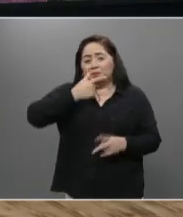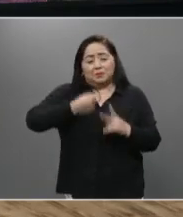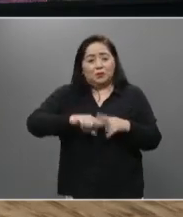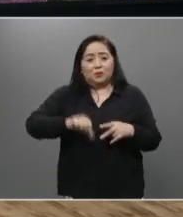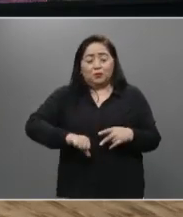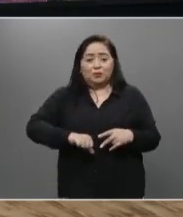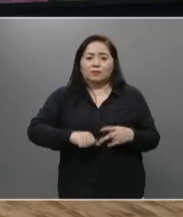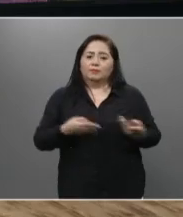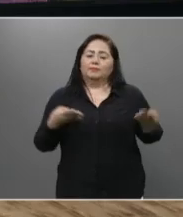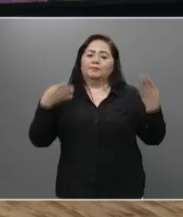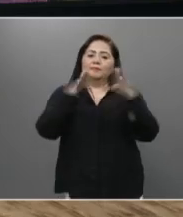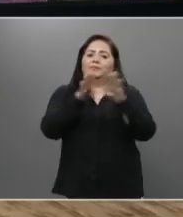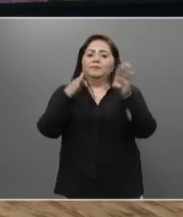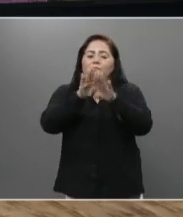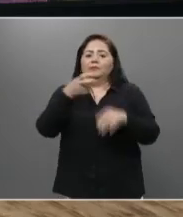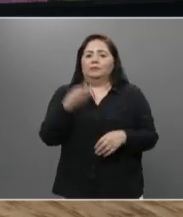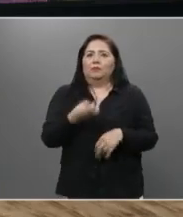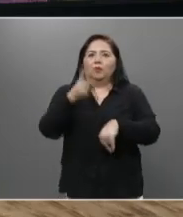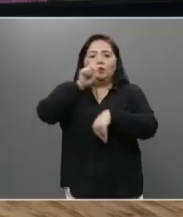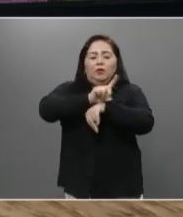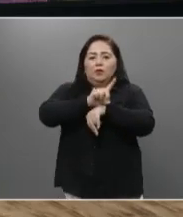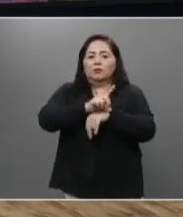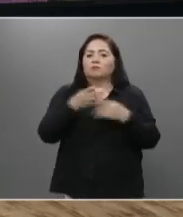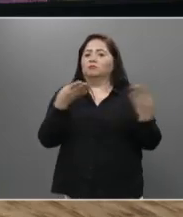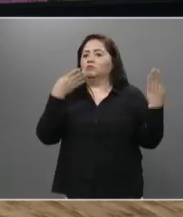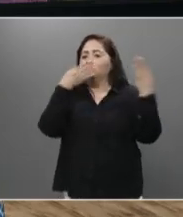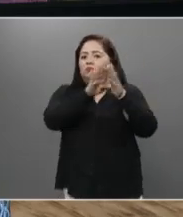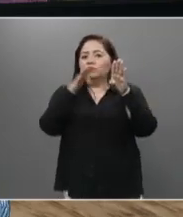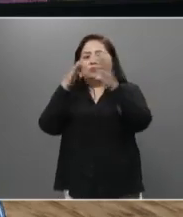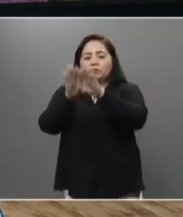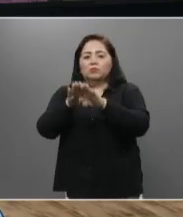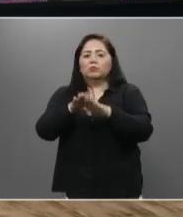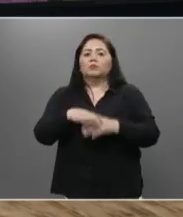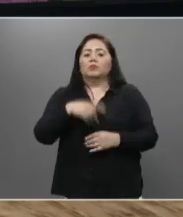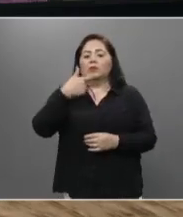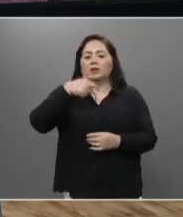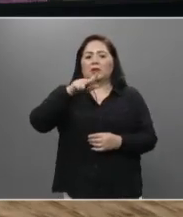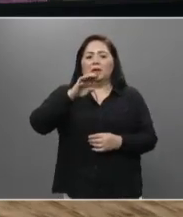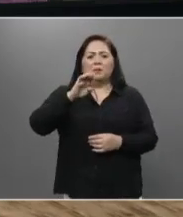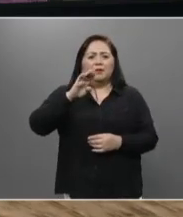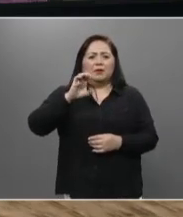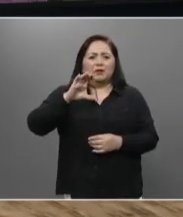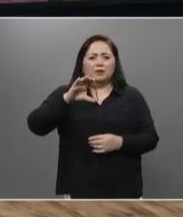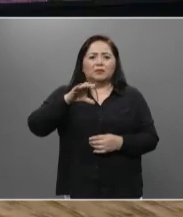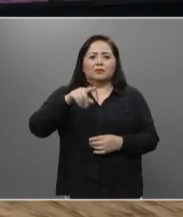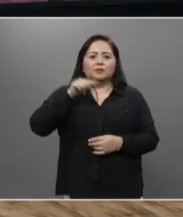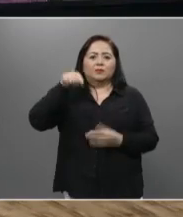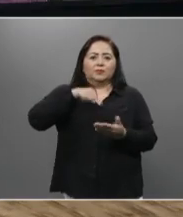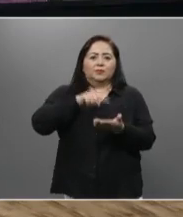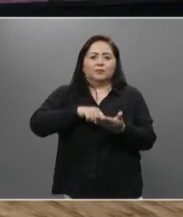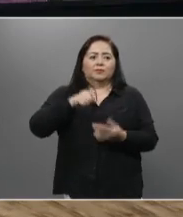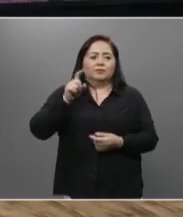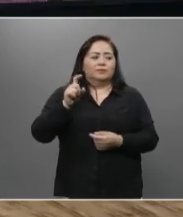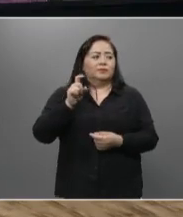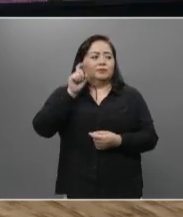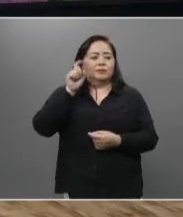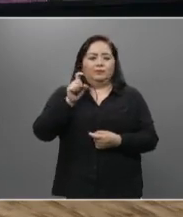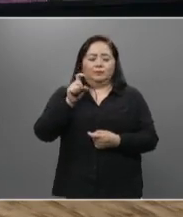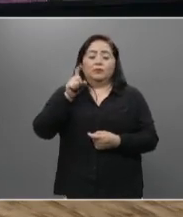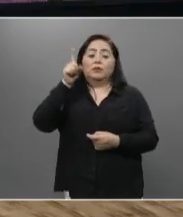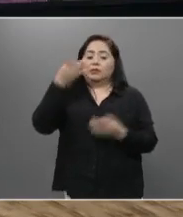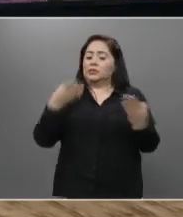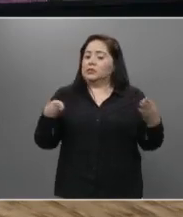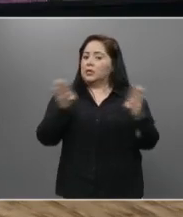noche de este día, se cierran y tanto Quebec como Ontario